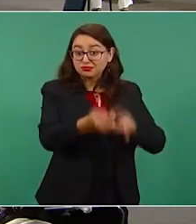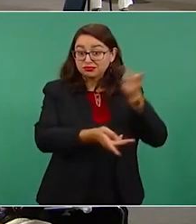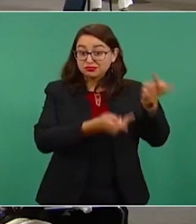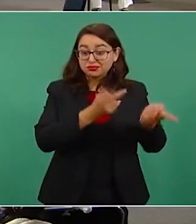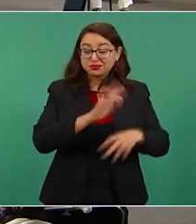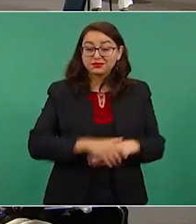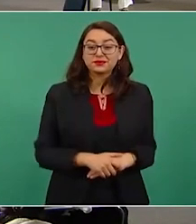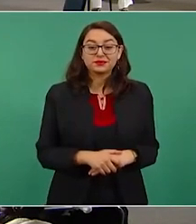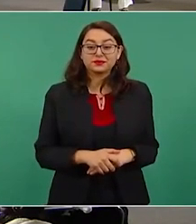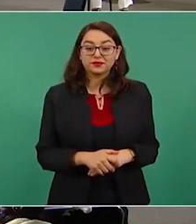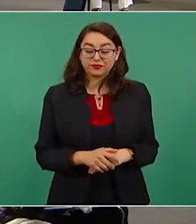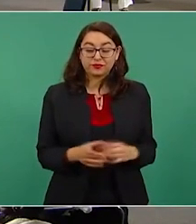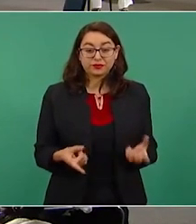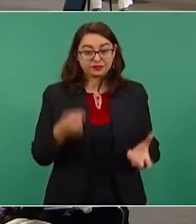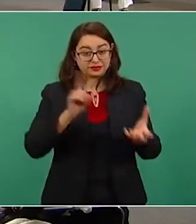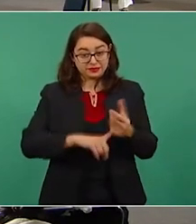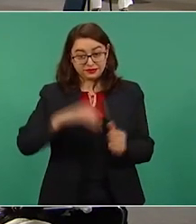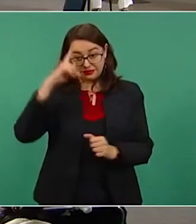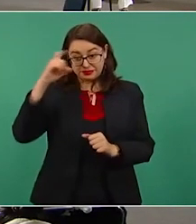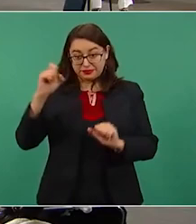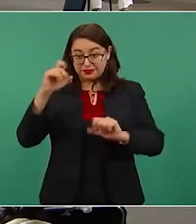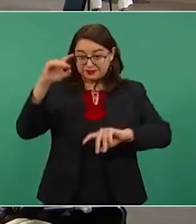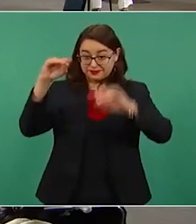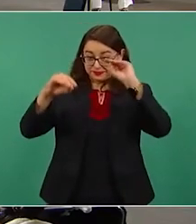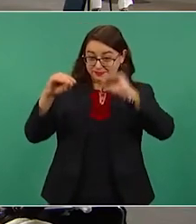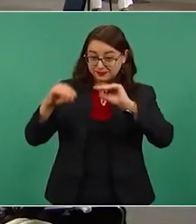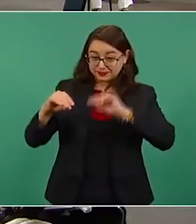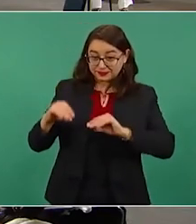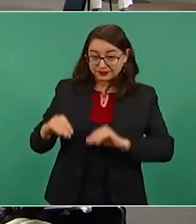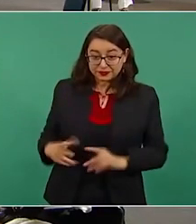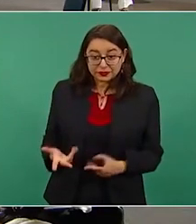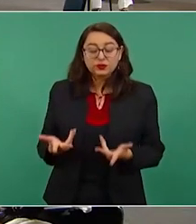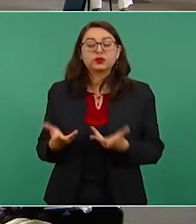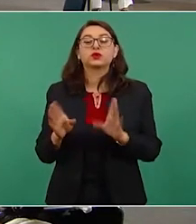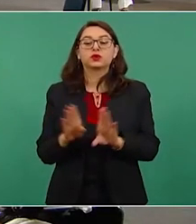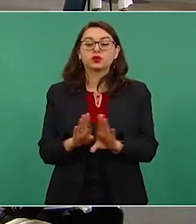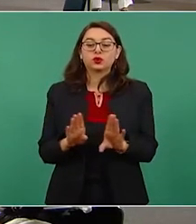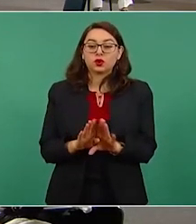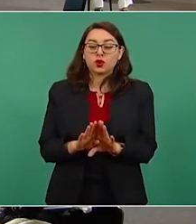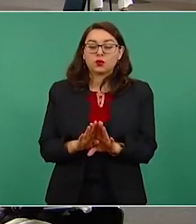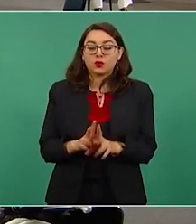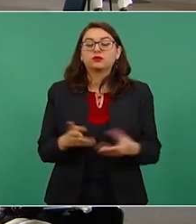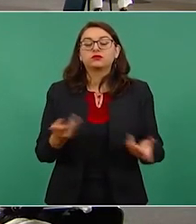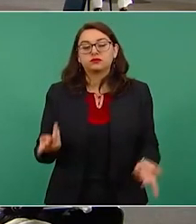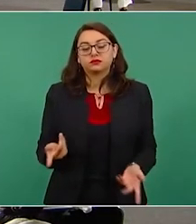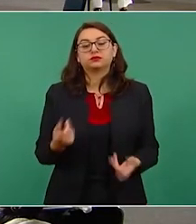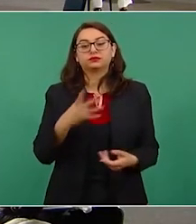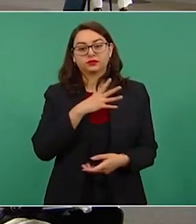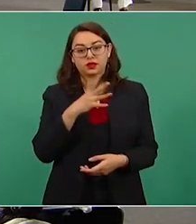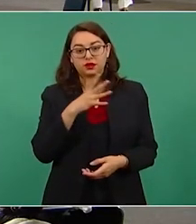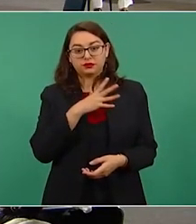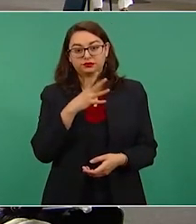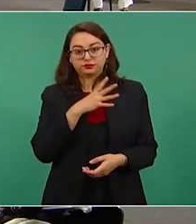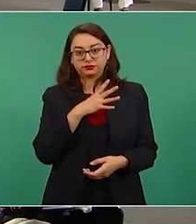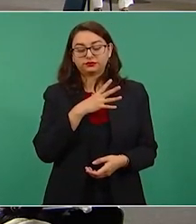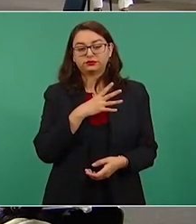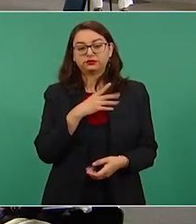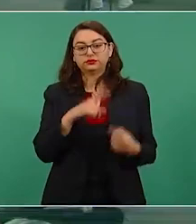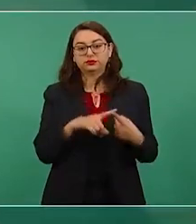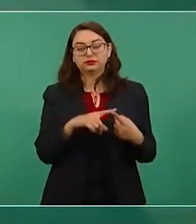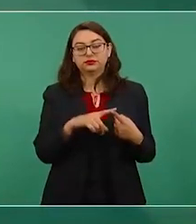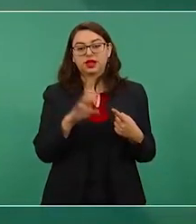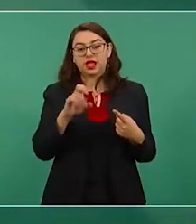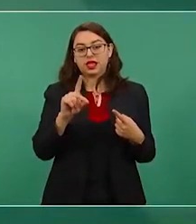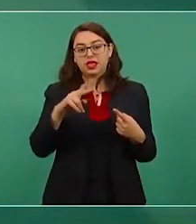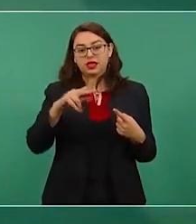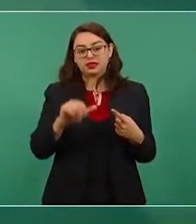ayudaron para la conceptualización y elaboración del índice del Estado de Derecho, en México pueden observarse a personajes como Edna Jaime,